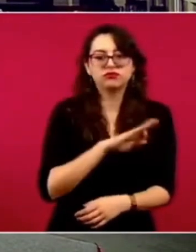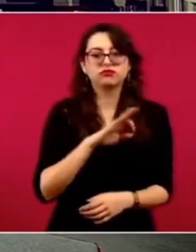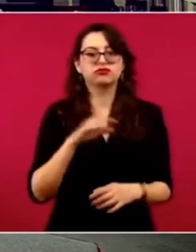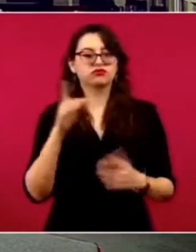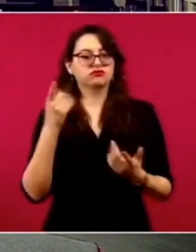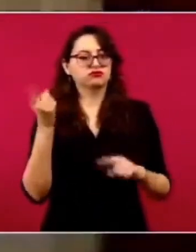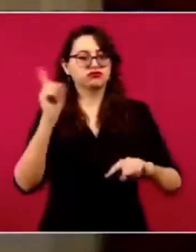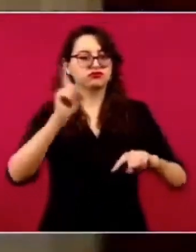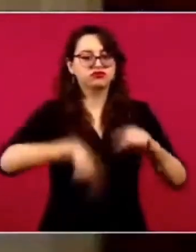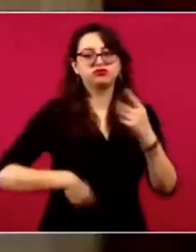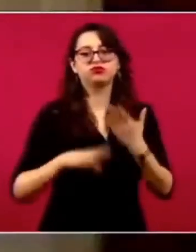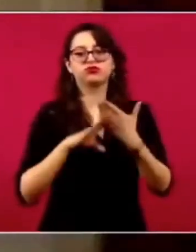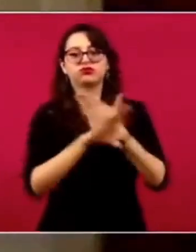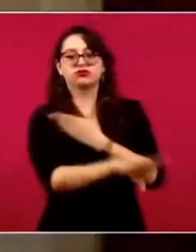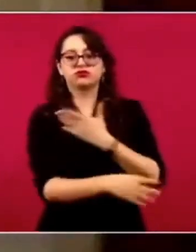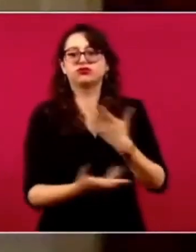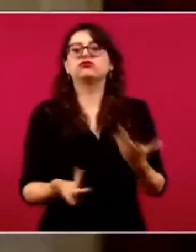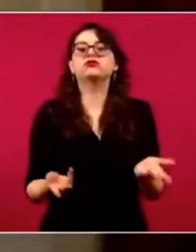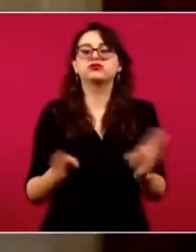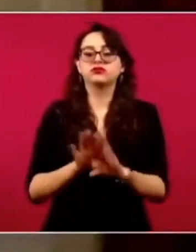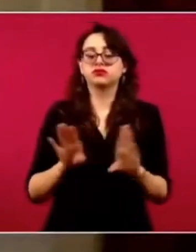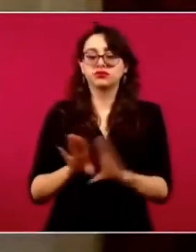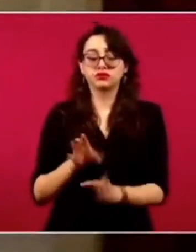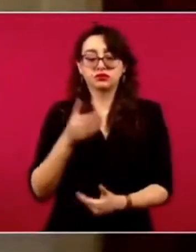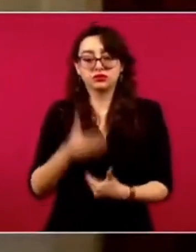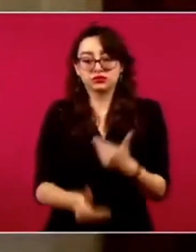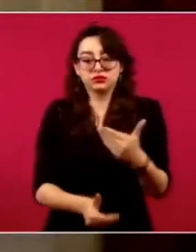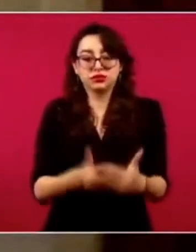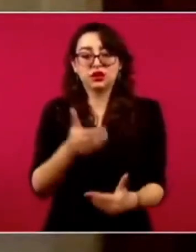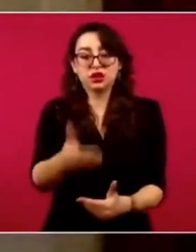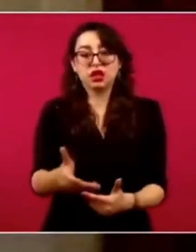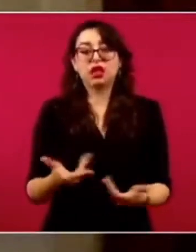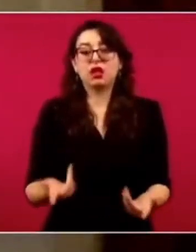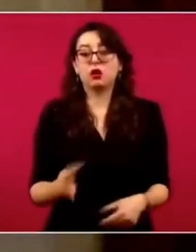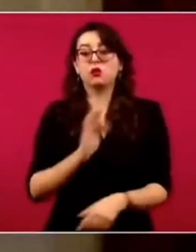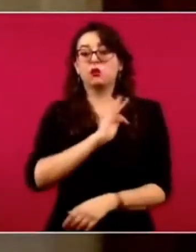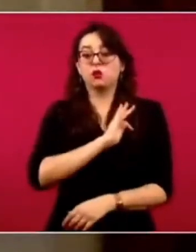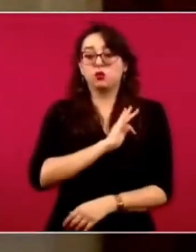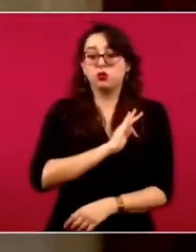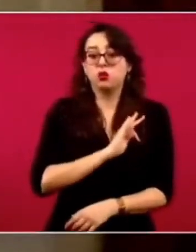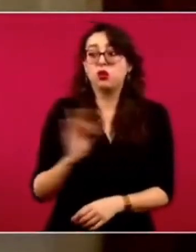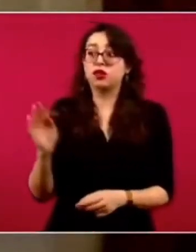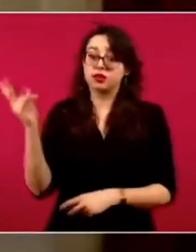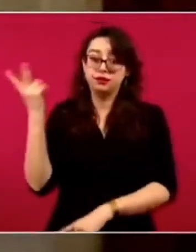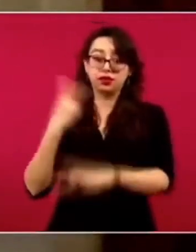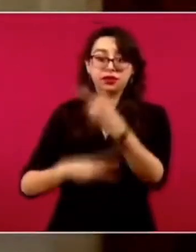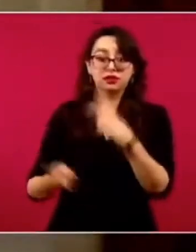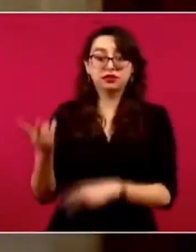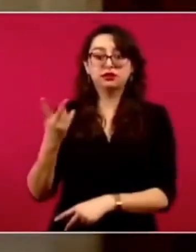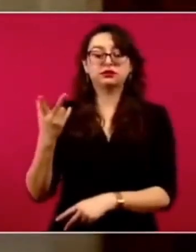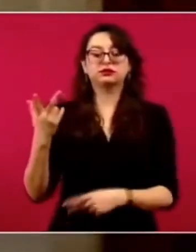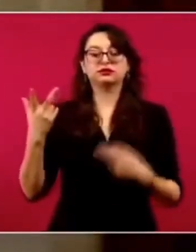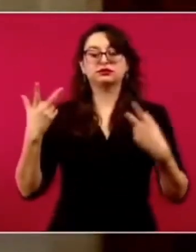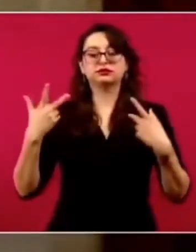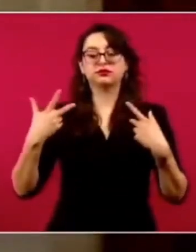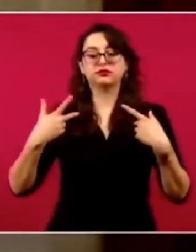algún avance más actual o si pudiera venir el actual titular del SAT,